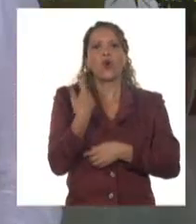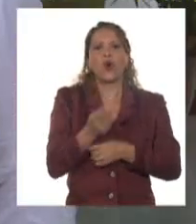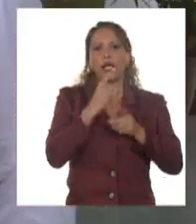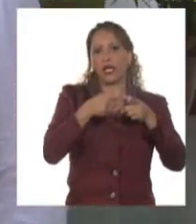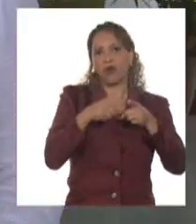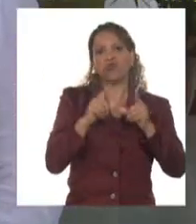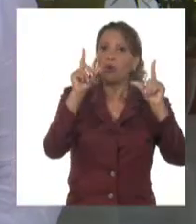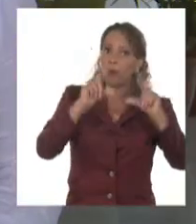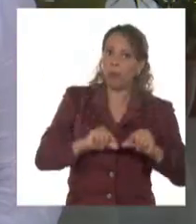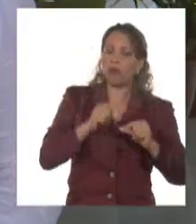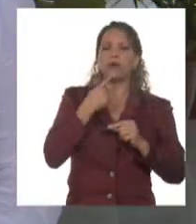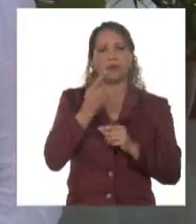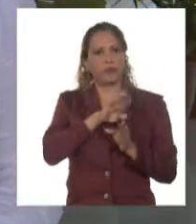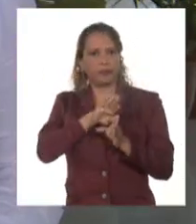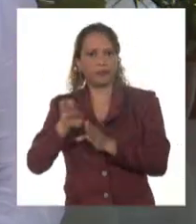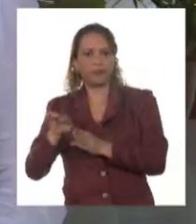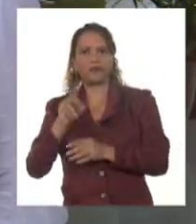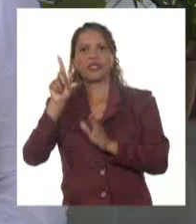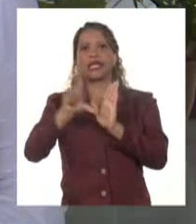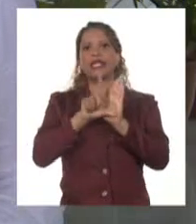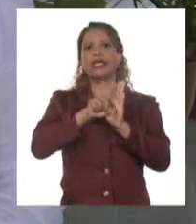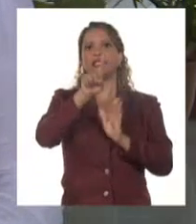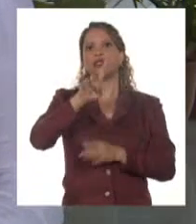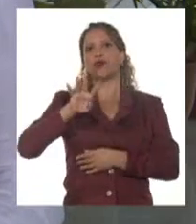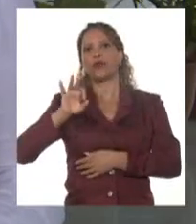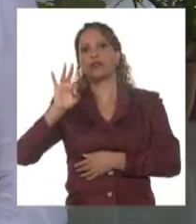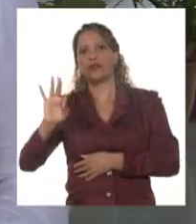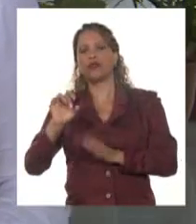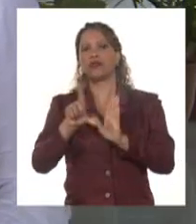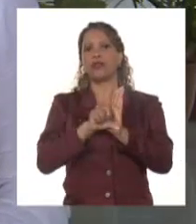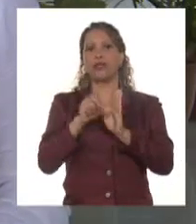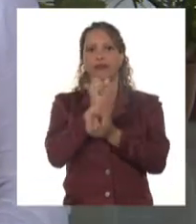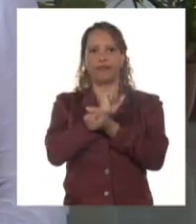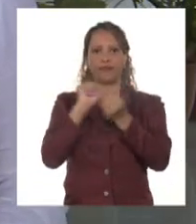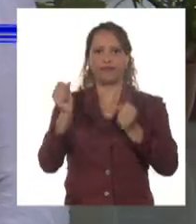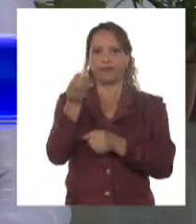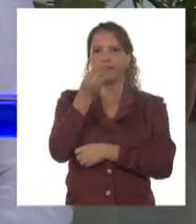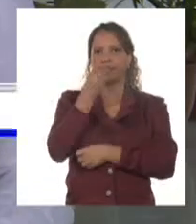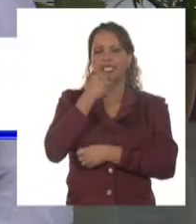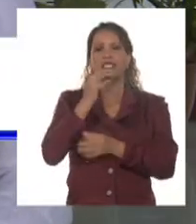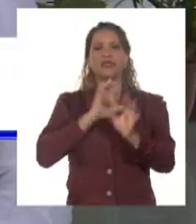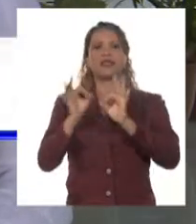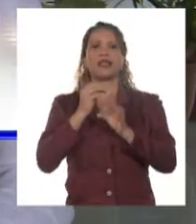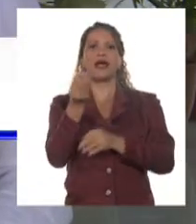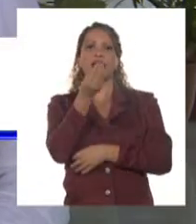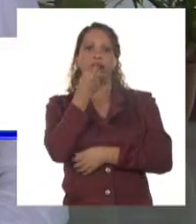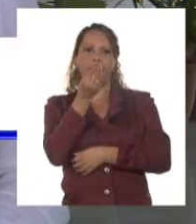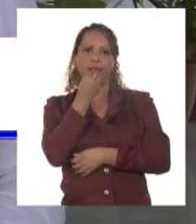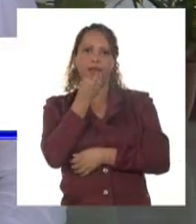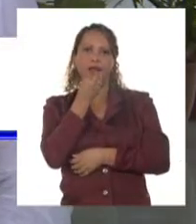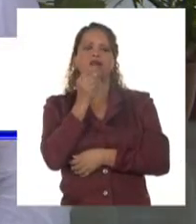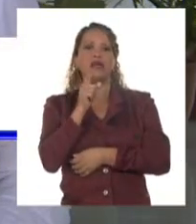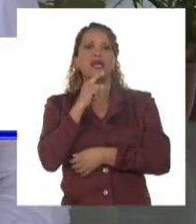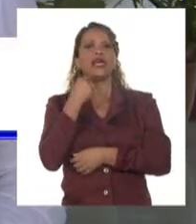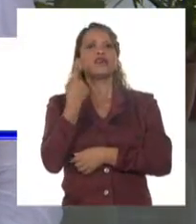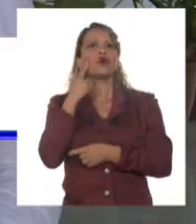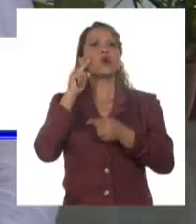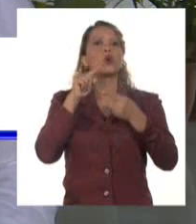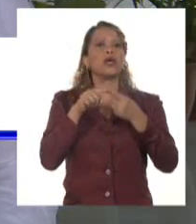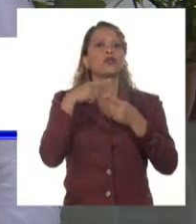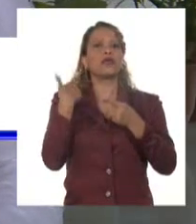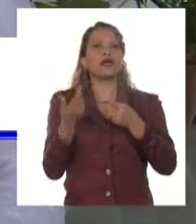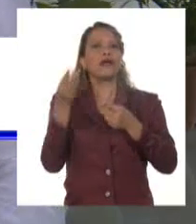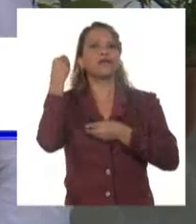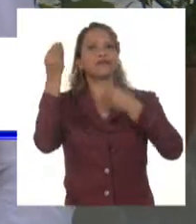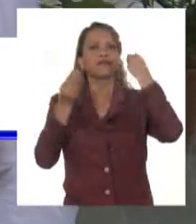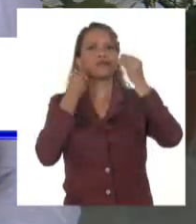tenemos. La Ley 148, Ley de Soberanía Alimentaria y Seguridad Alimentaria y Nutricional, será objeto de análisis con